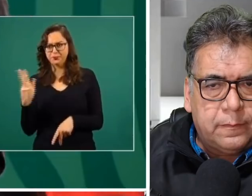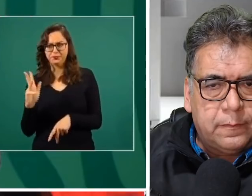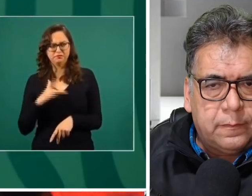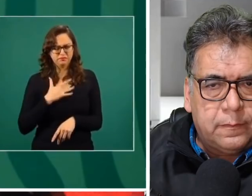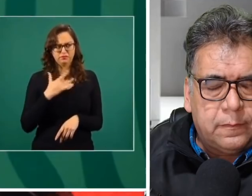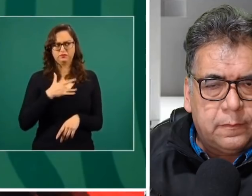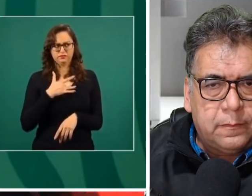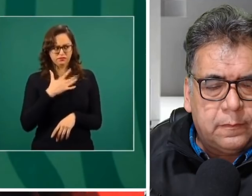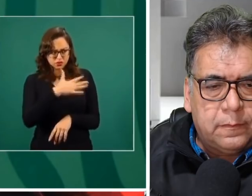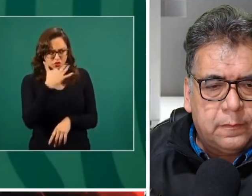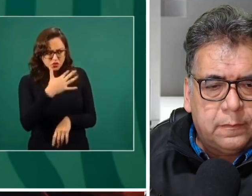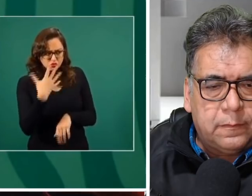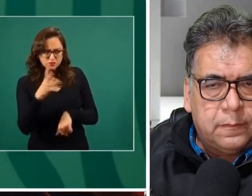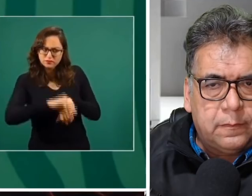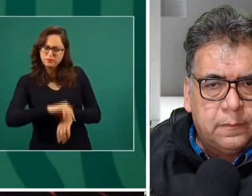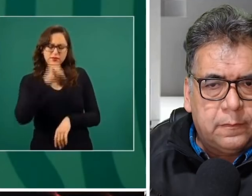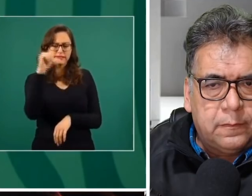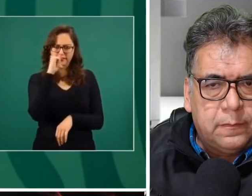la corrupción.